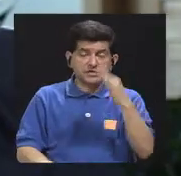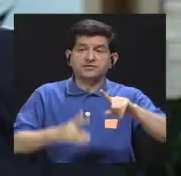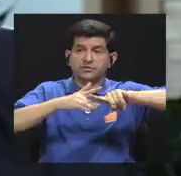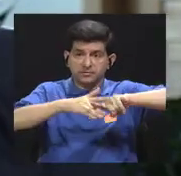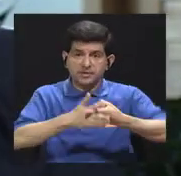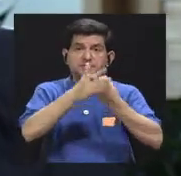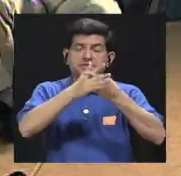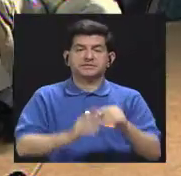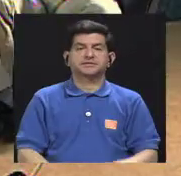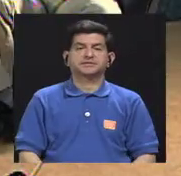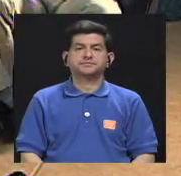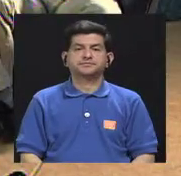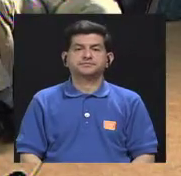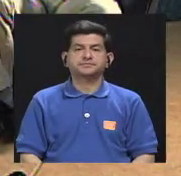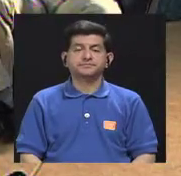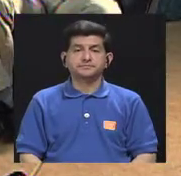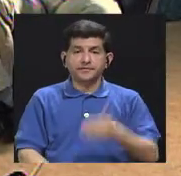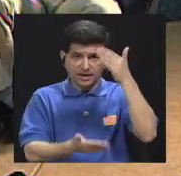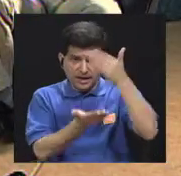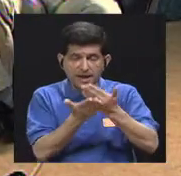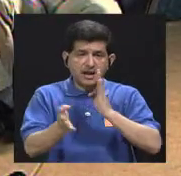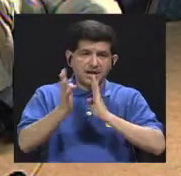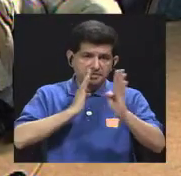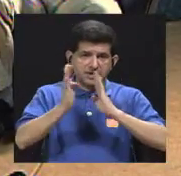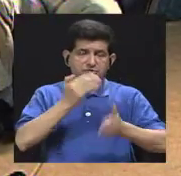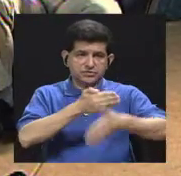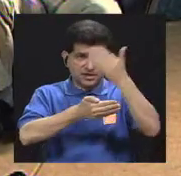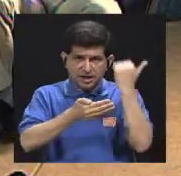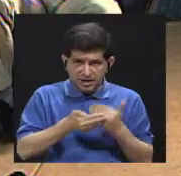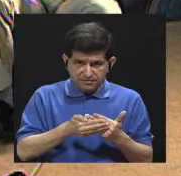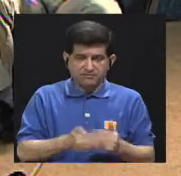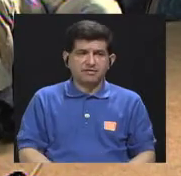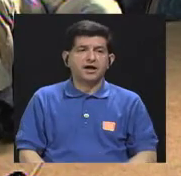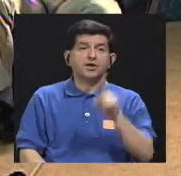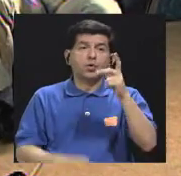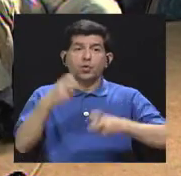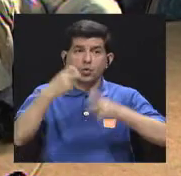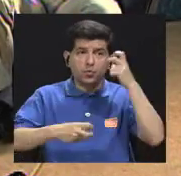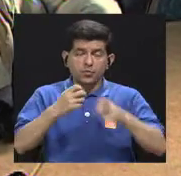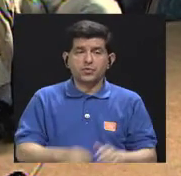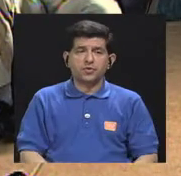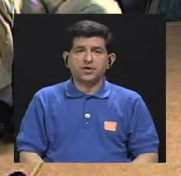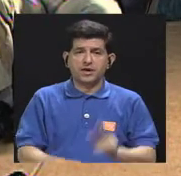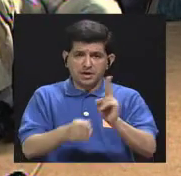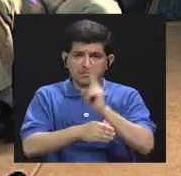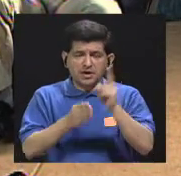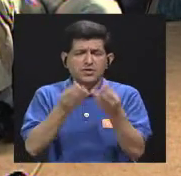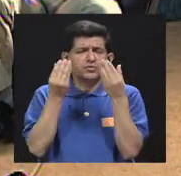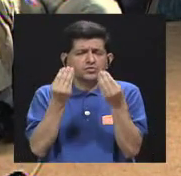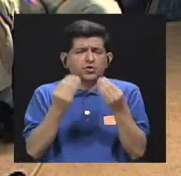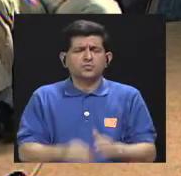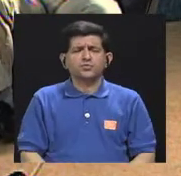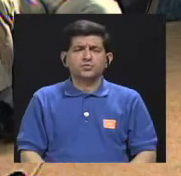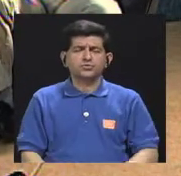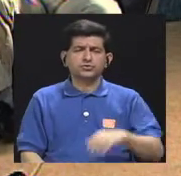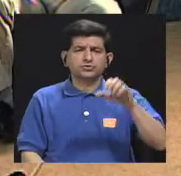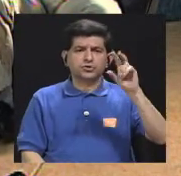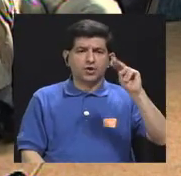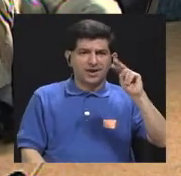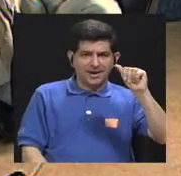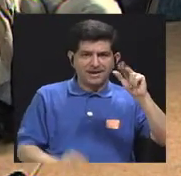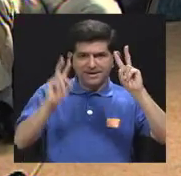empieza claro y es que en la pausa conversábamos de que uno de los problemas del consumo excesivo del sodio en términos